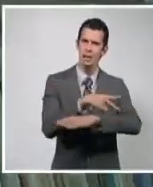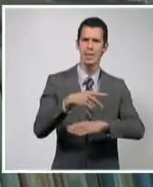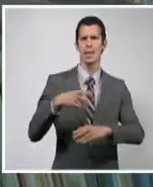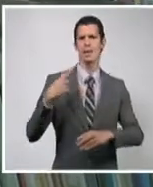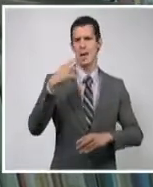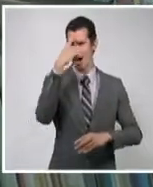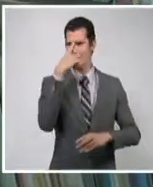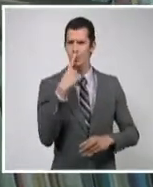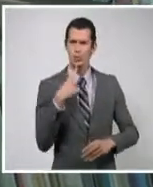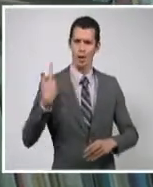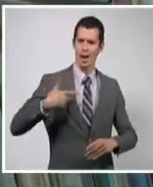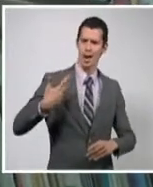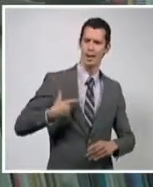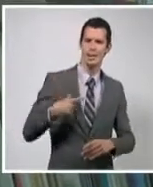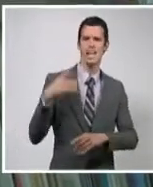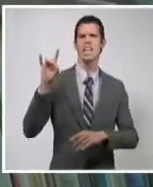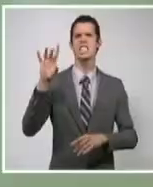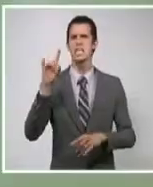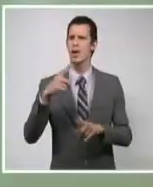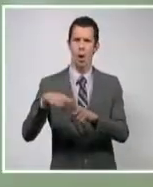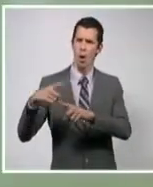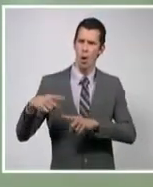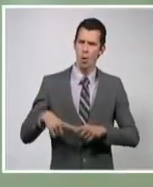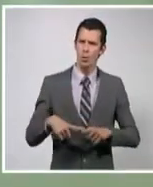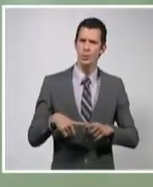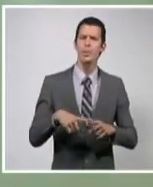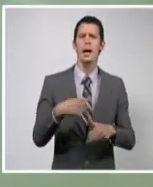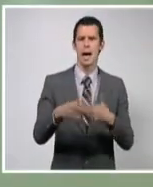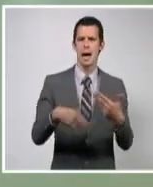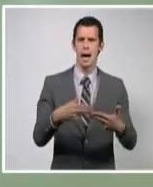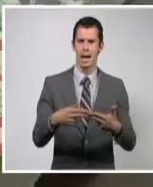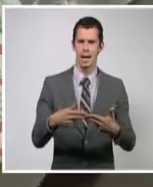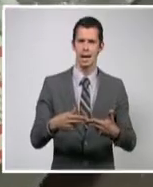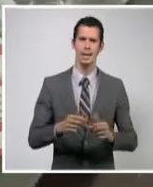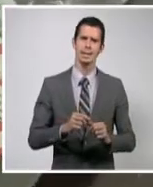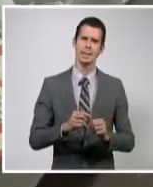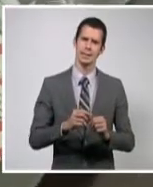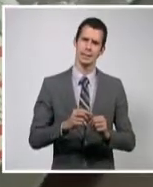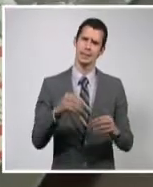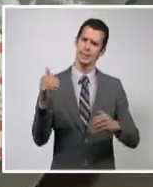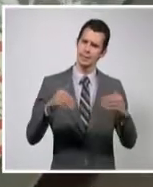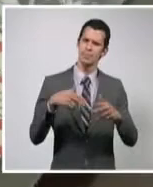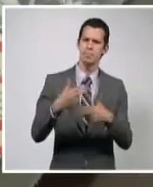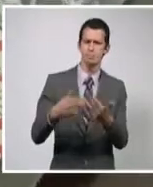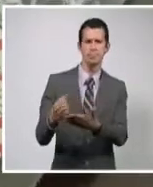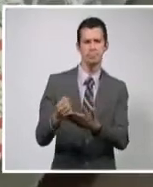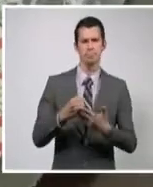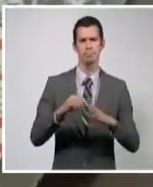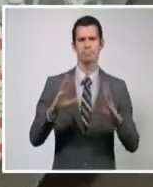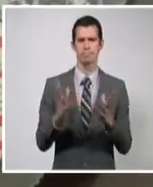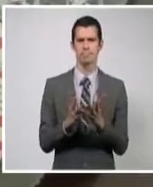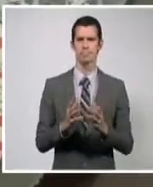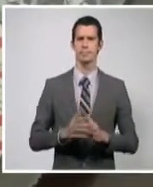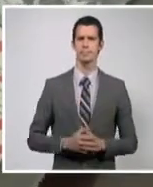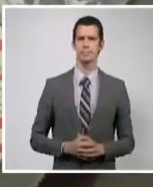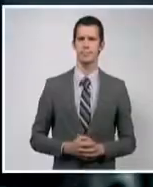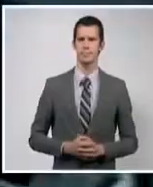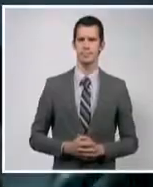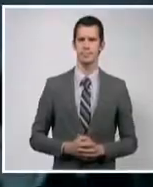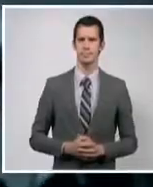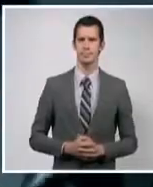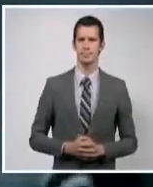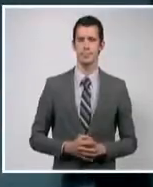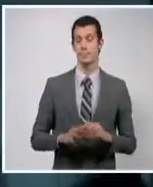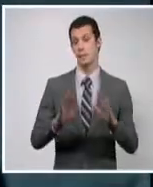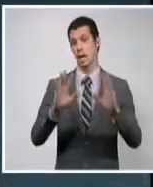Es la Cinemateca un museo itinerante que atesora el pasado y el presente del séptimo arte cubano. En ella se encuentran los primeros animados,